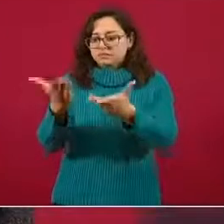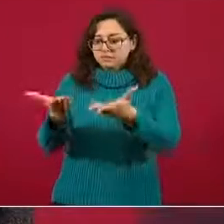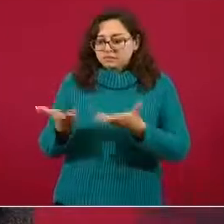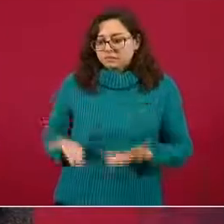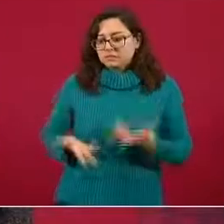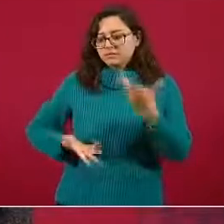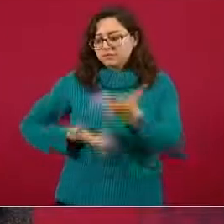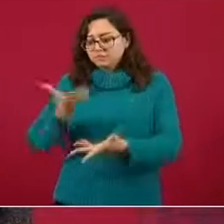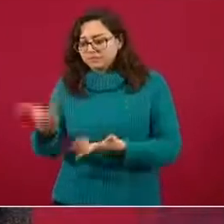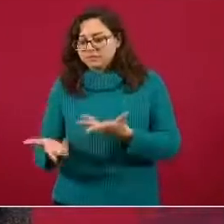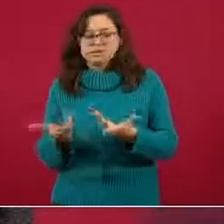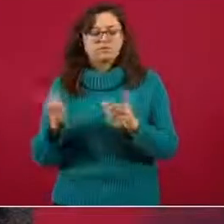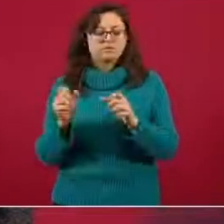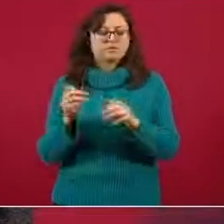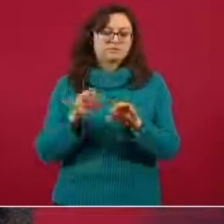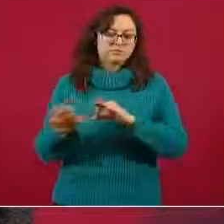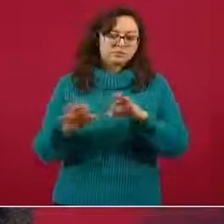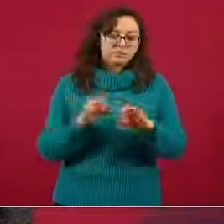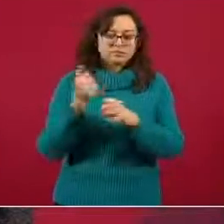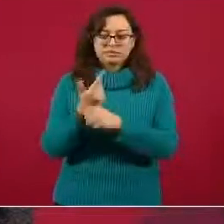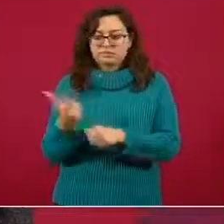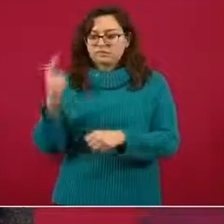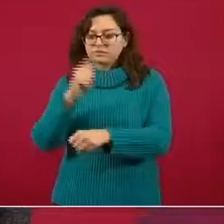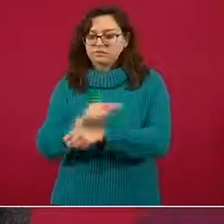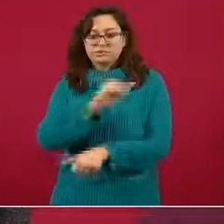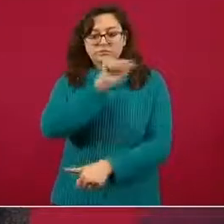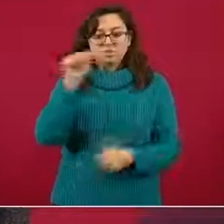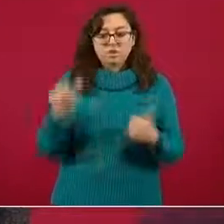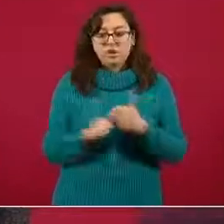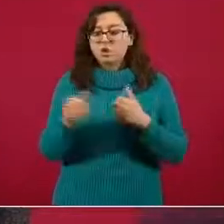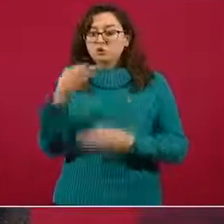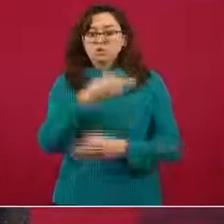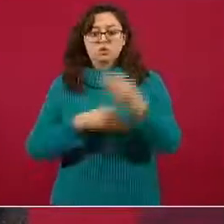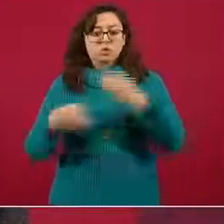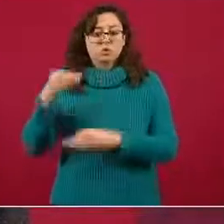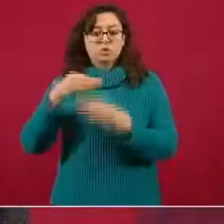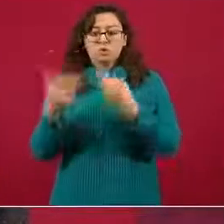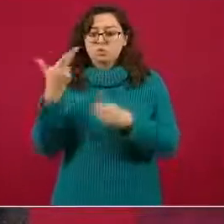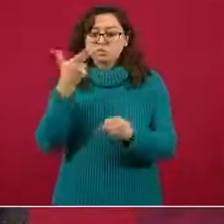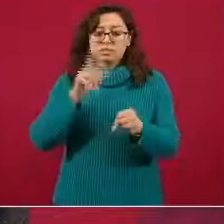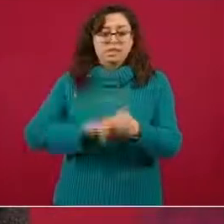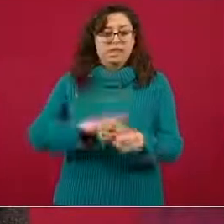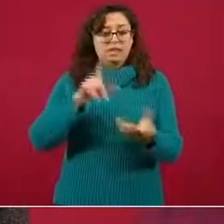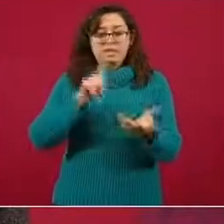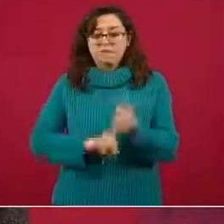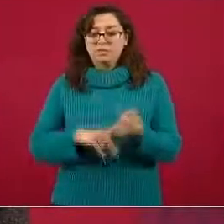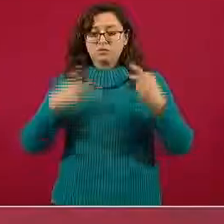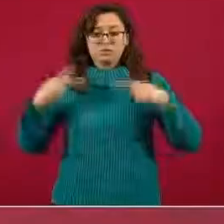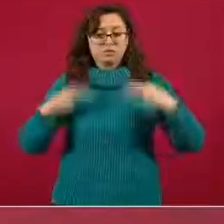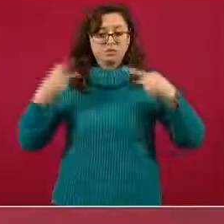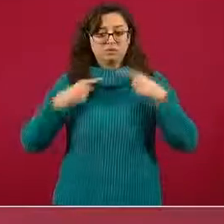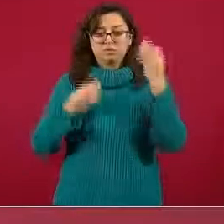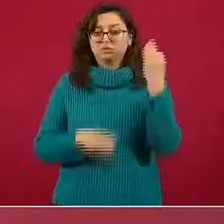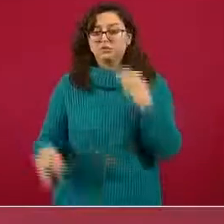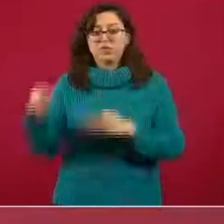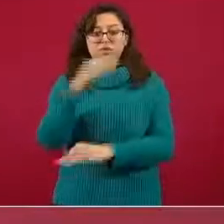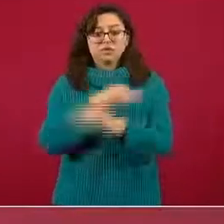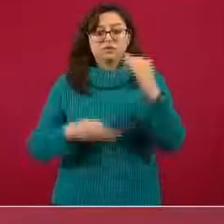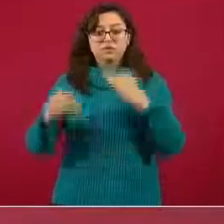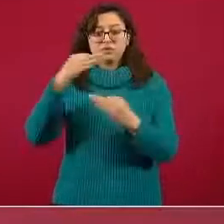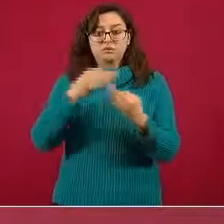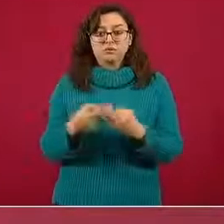sociales, asistentes médicas, todo el personal que está en cada uno de los centros de atención desde